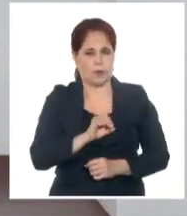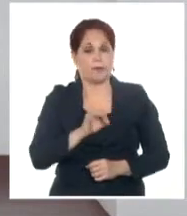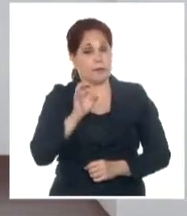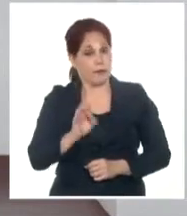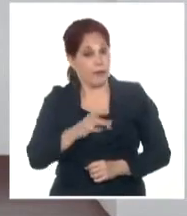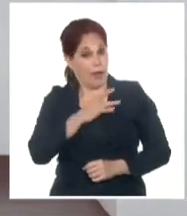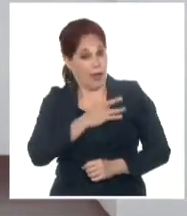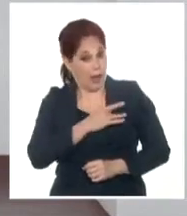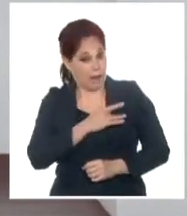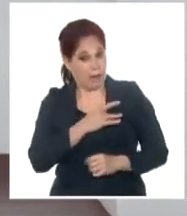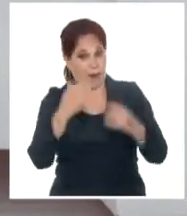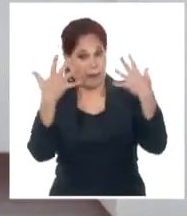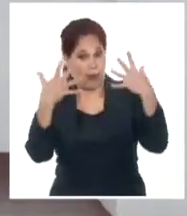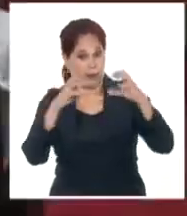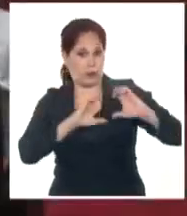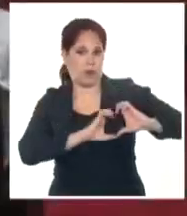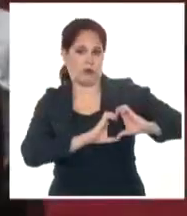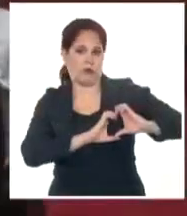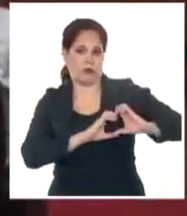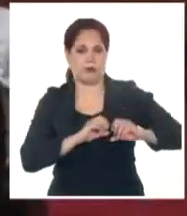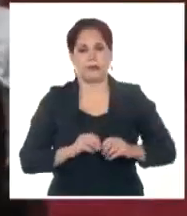Alma, manos y corazón. Muchas gracias.